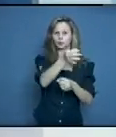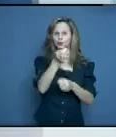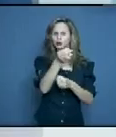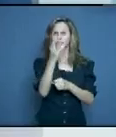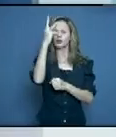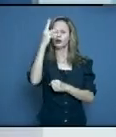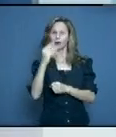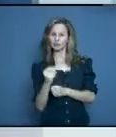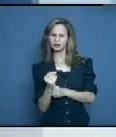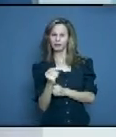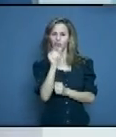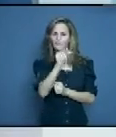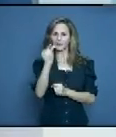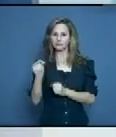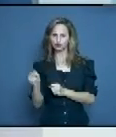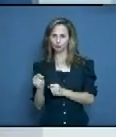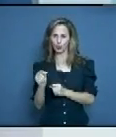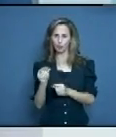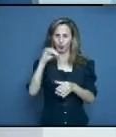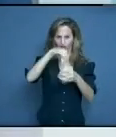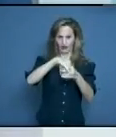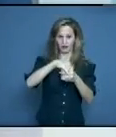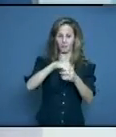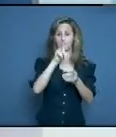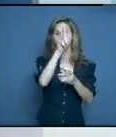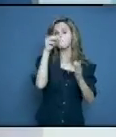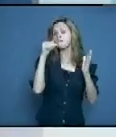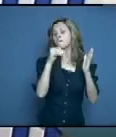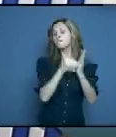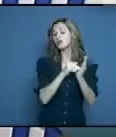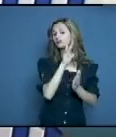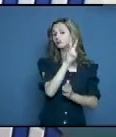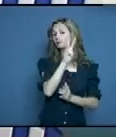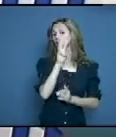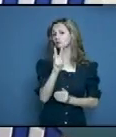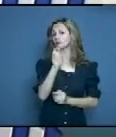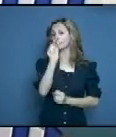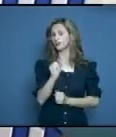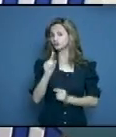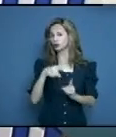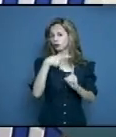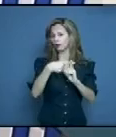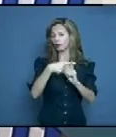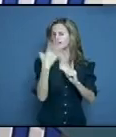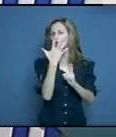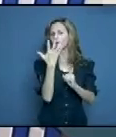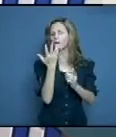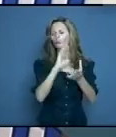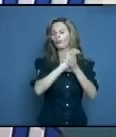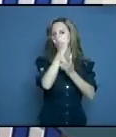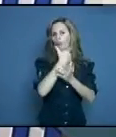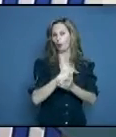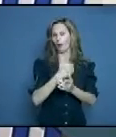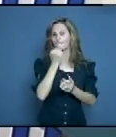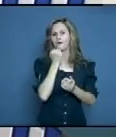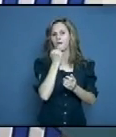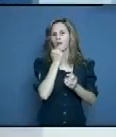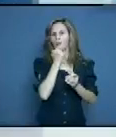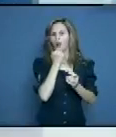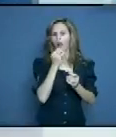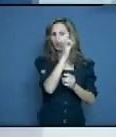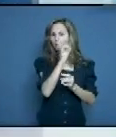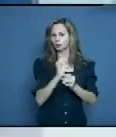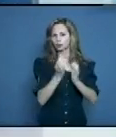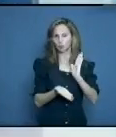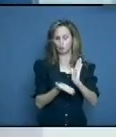100.000 habitantes, con 1.033 casos en 15 días. Es decir, mayor positividad. Moa un mayor riesgo de enfermar en Moa